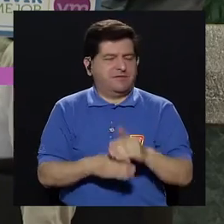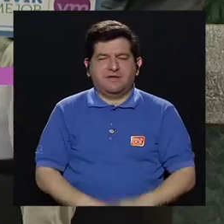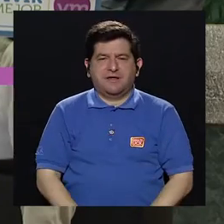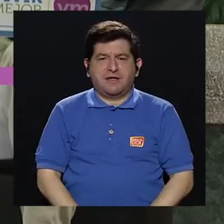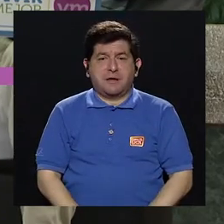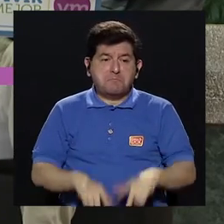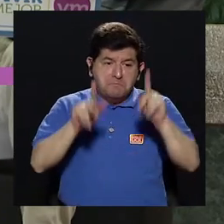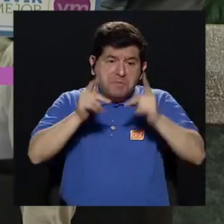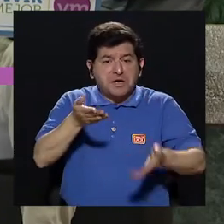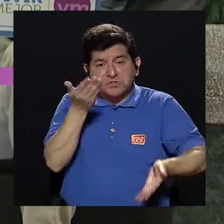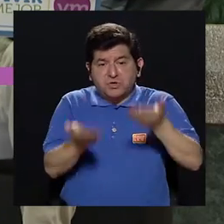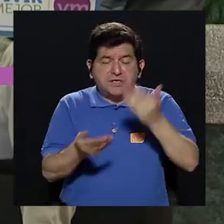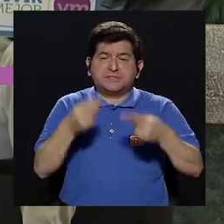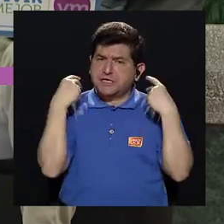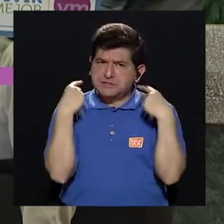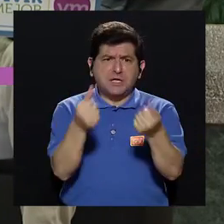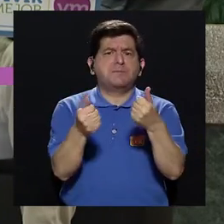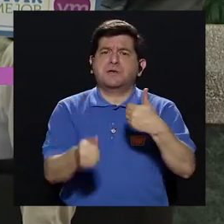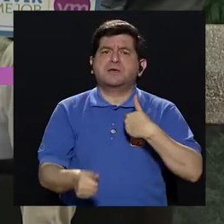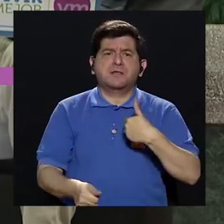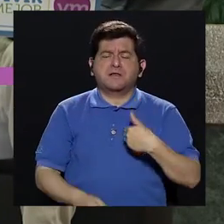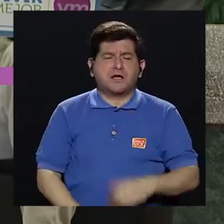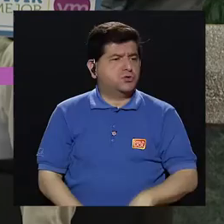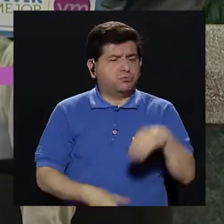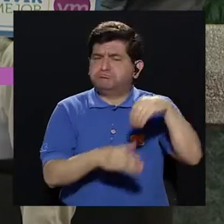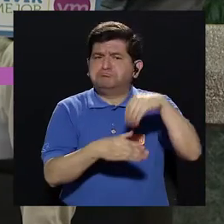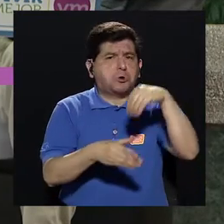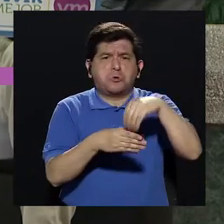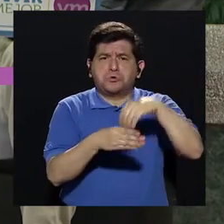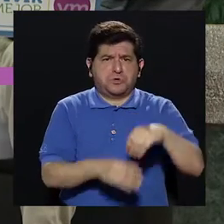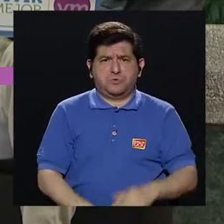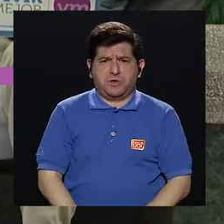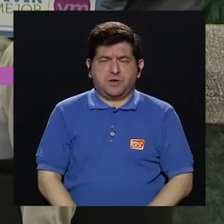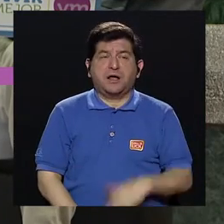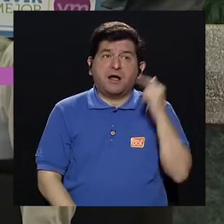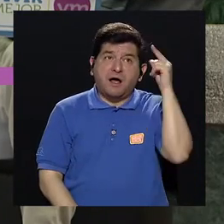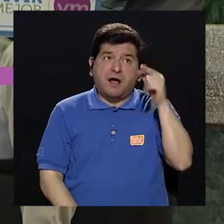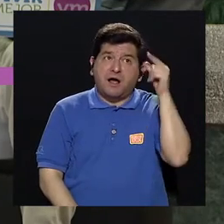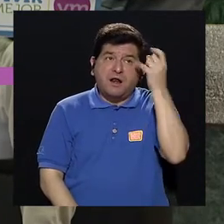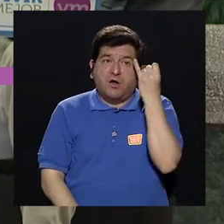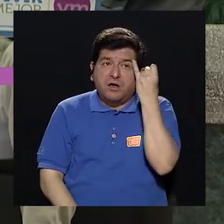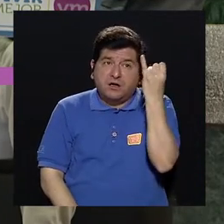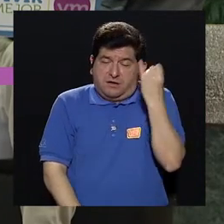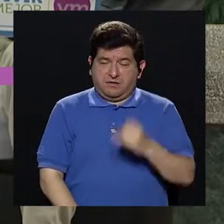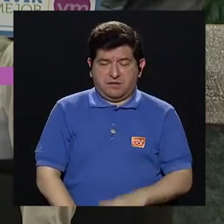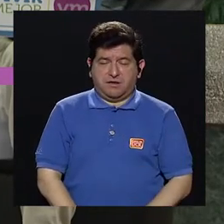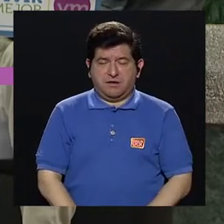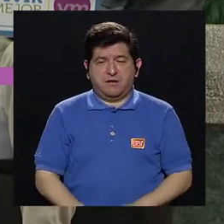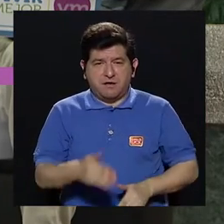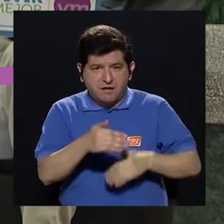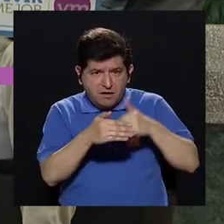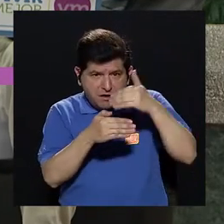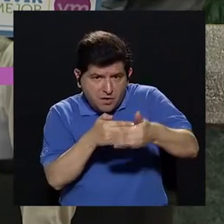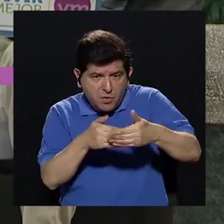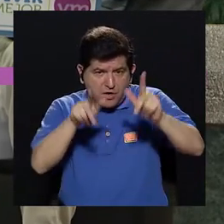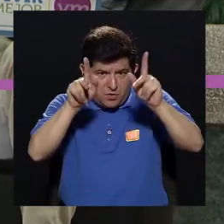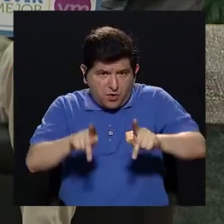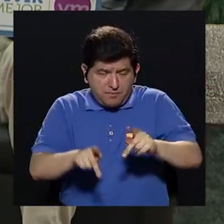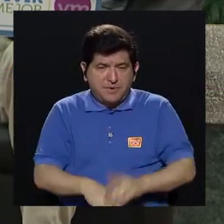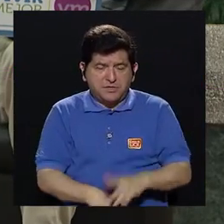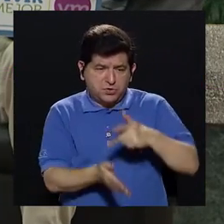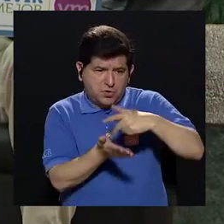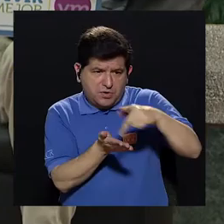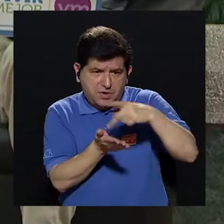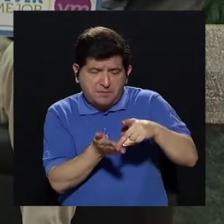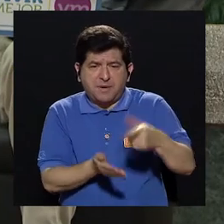desbeparto hay gente que puede recibir inmediatamente sin haber aportado bajo la lógica de después a la persona que